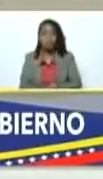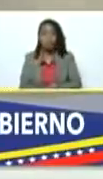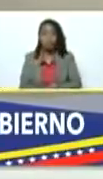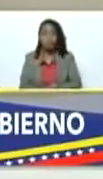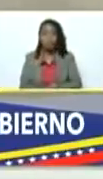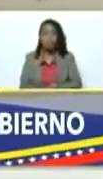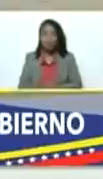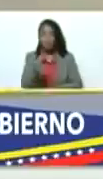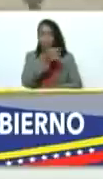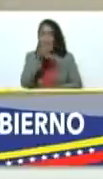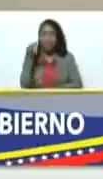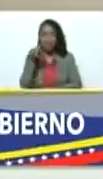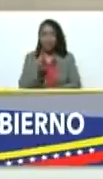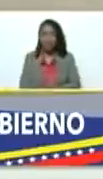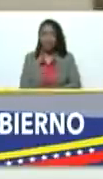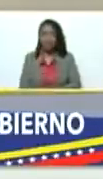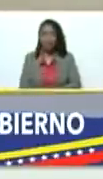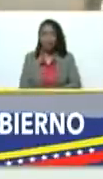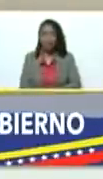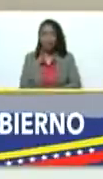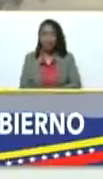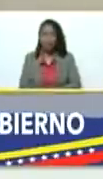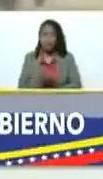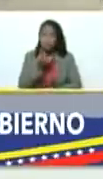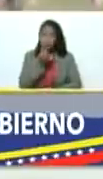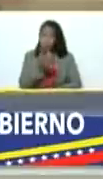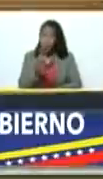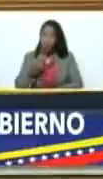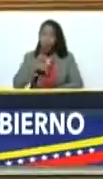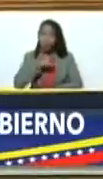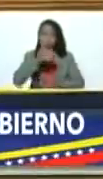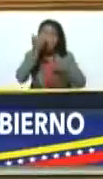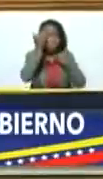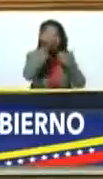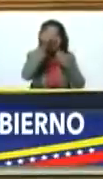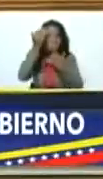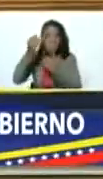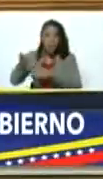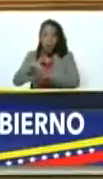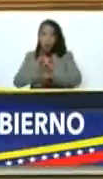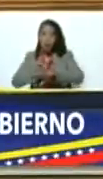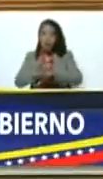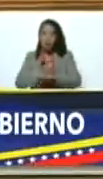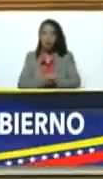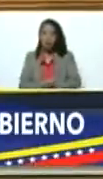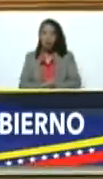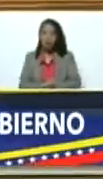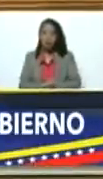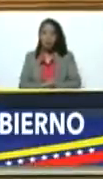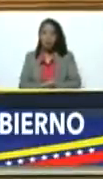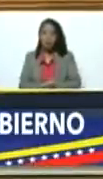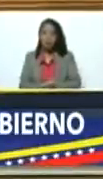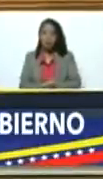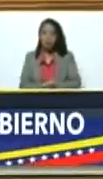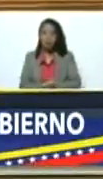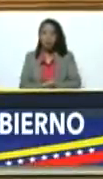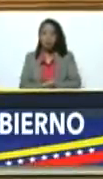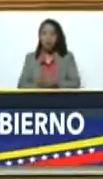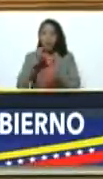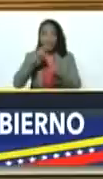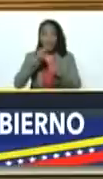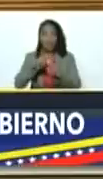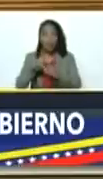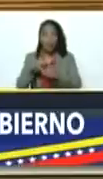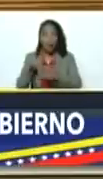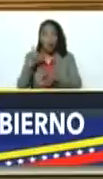¡Excelente! Bueno, estábamos saludando a gobernadores, ¿verdad? Freddy Bernal nos arrebató.